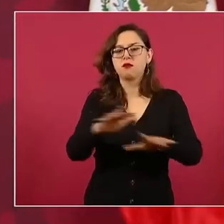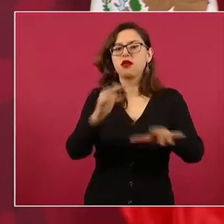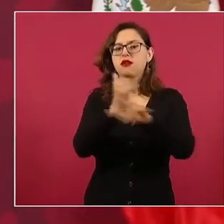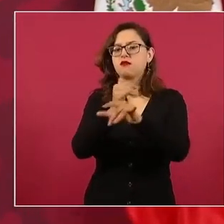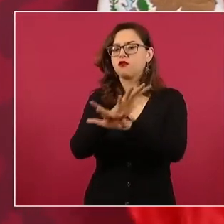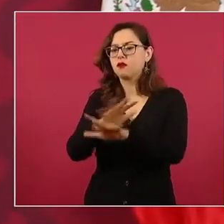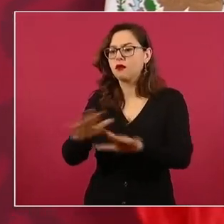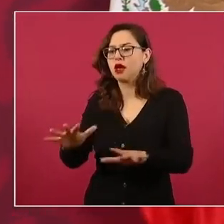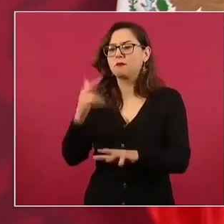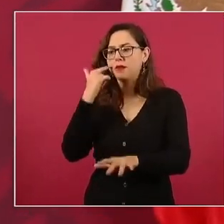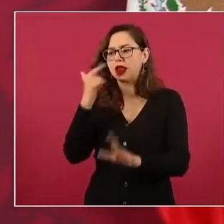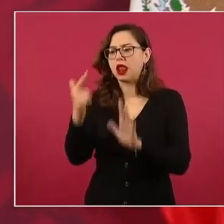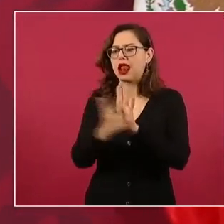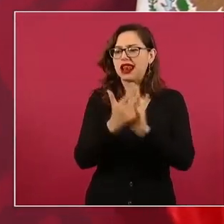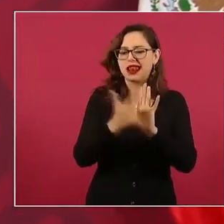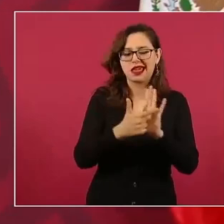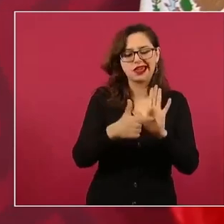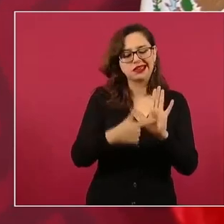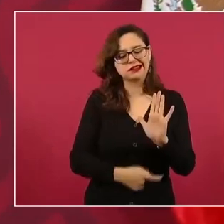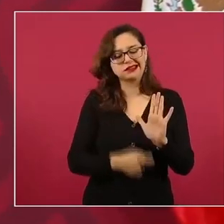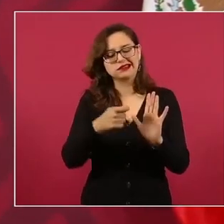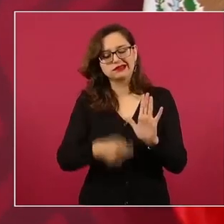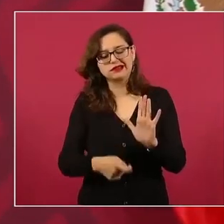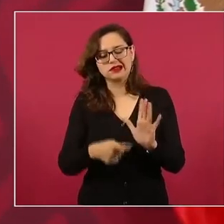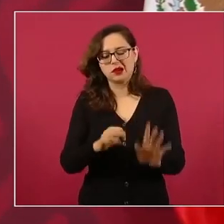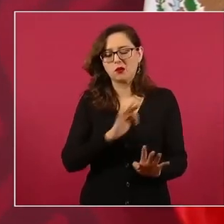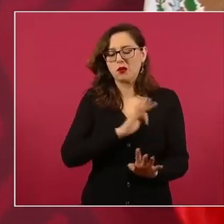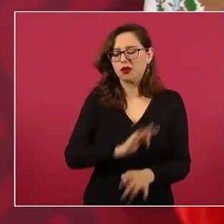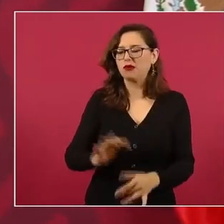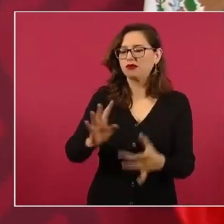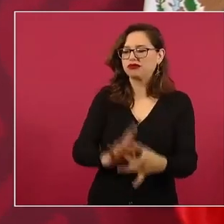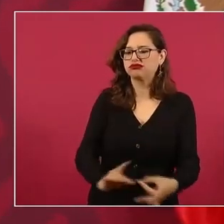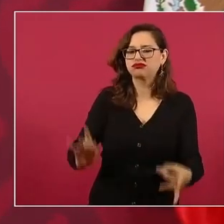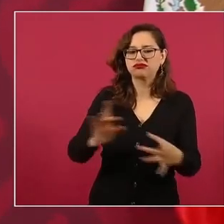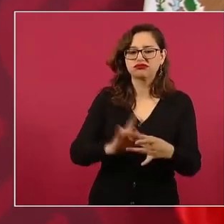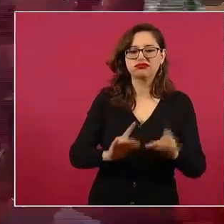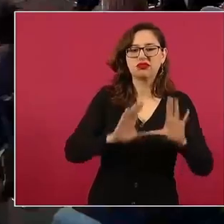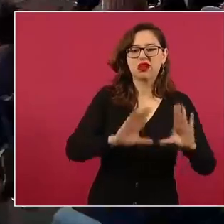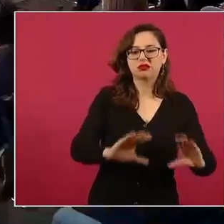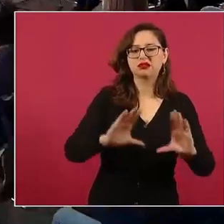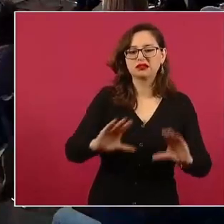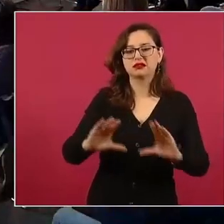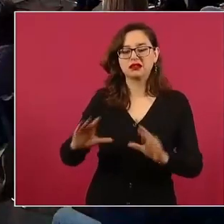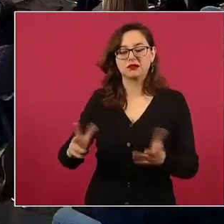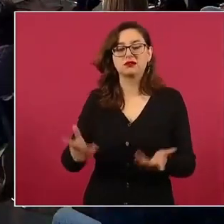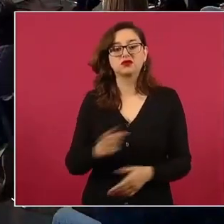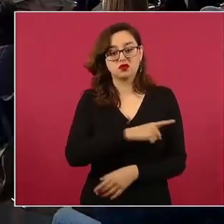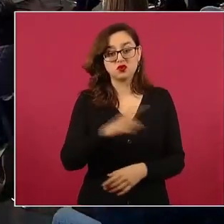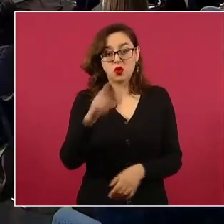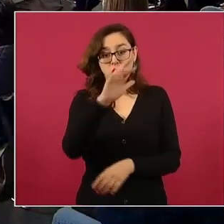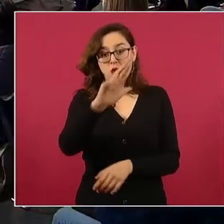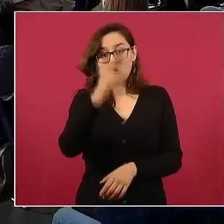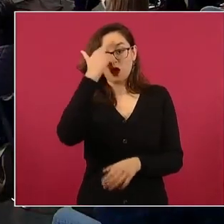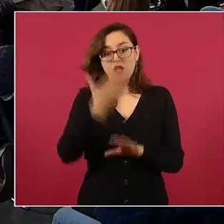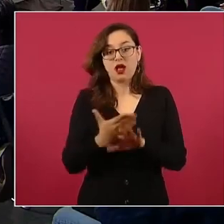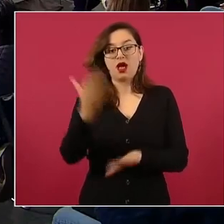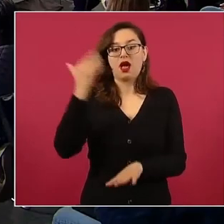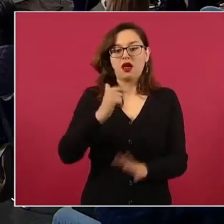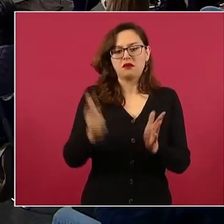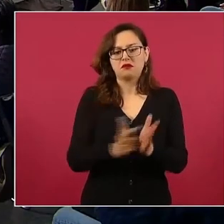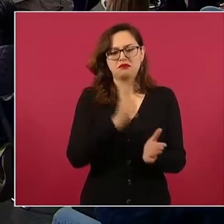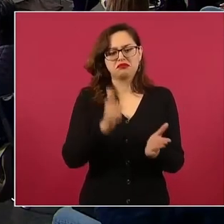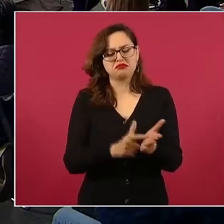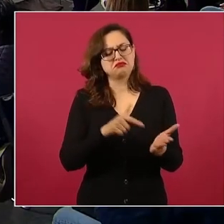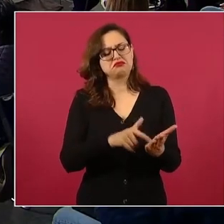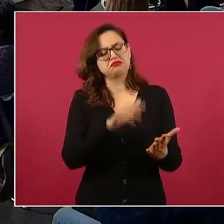se respetaban en la forma, pero se violaban en el fondo. La